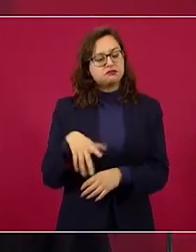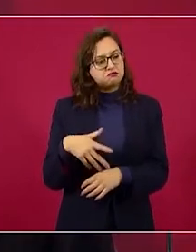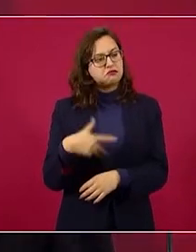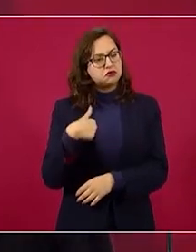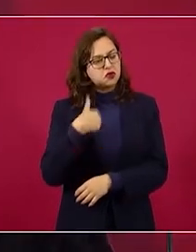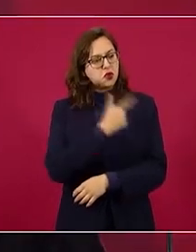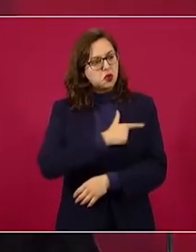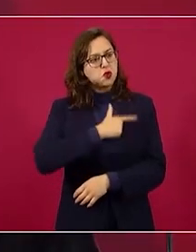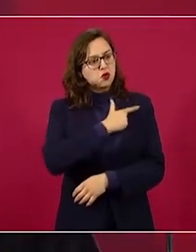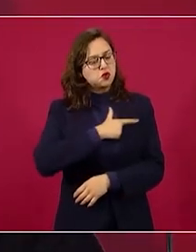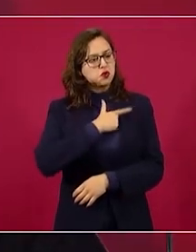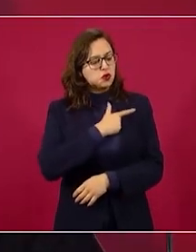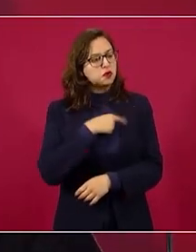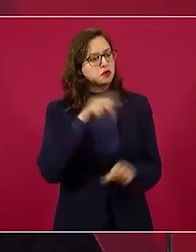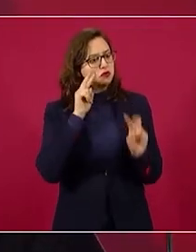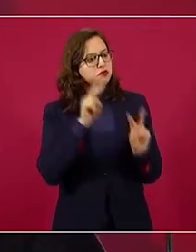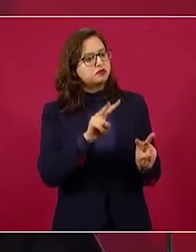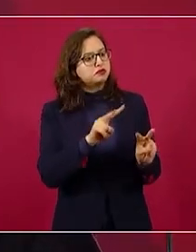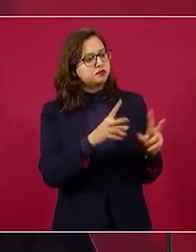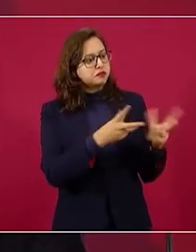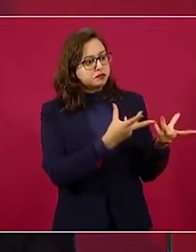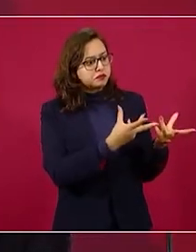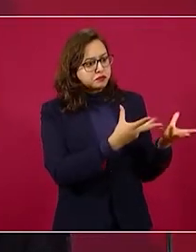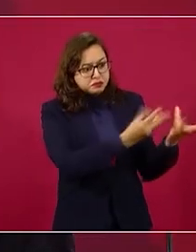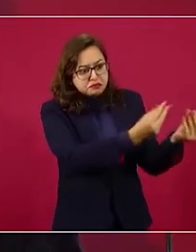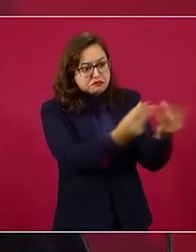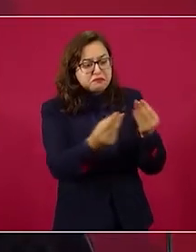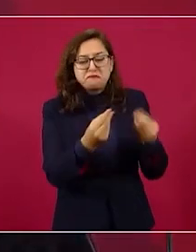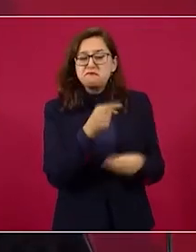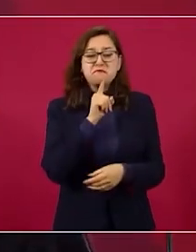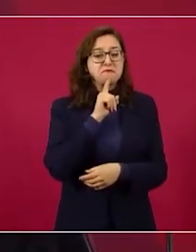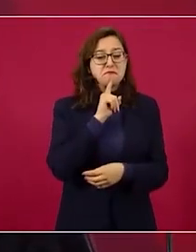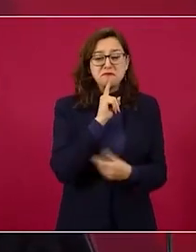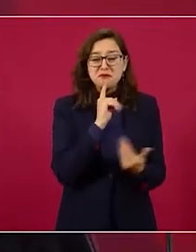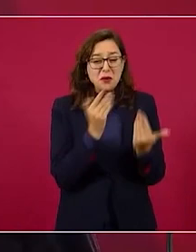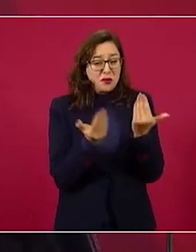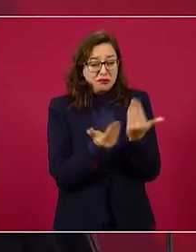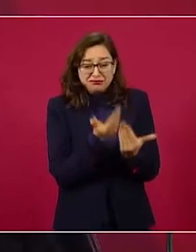pero imagínense llegar a ese nivel